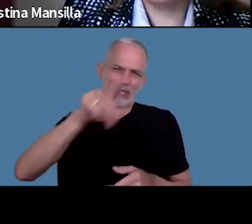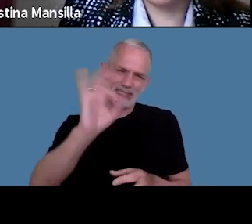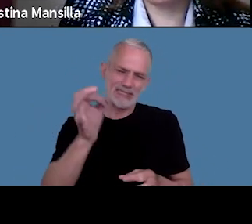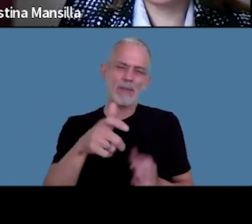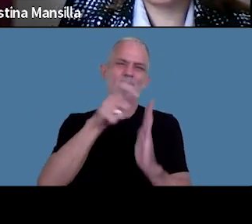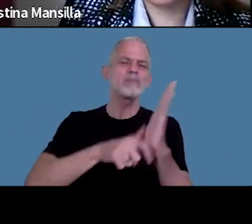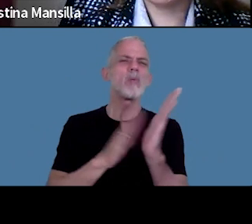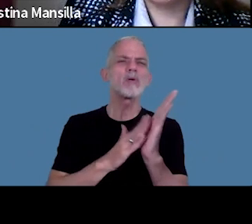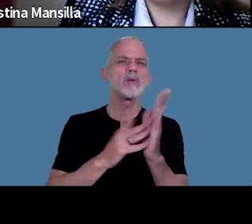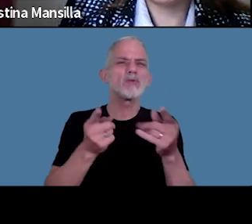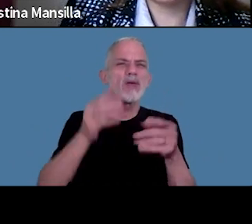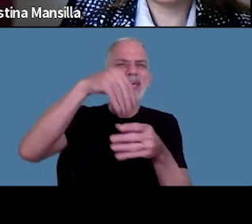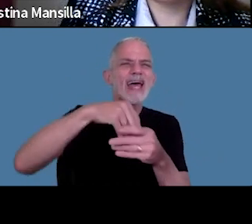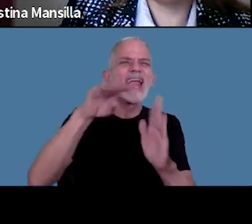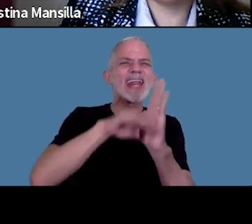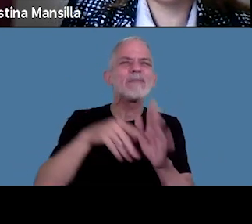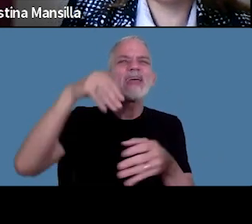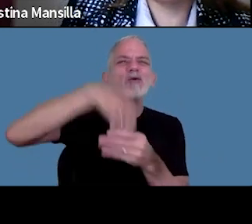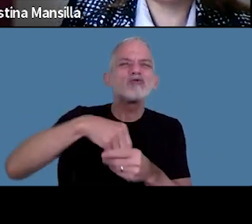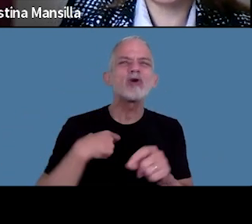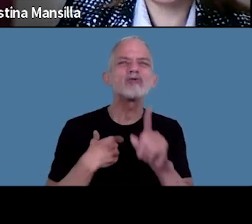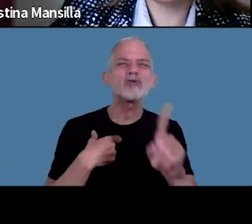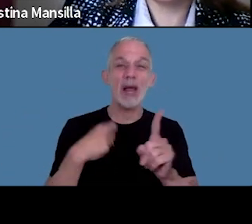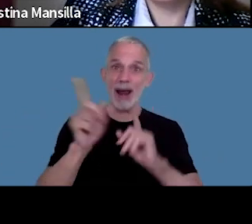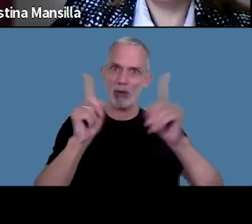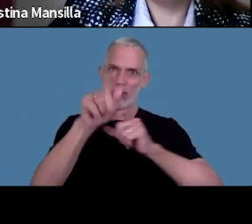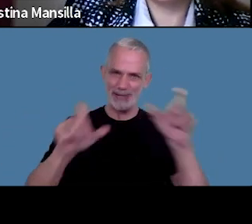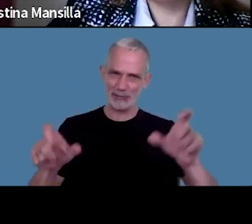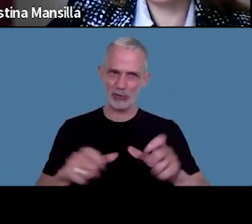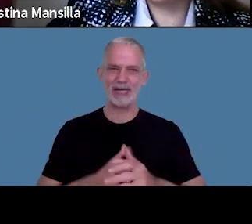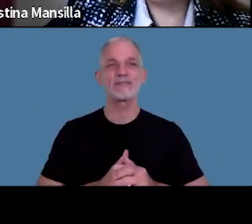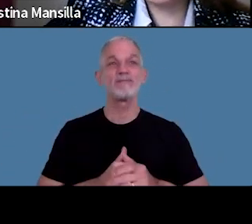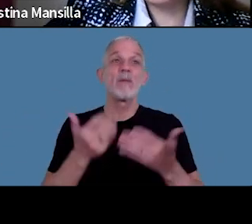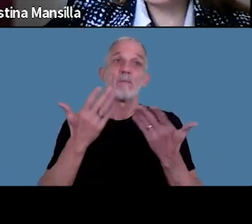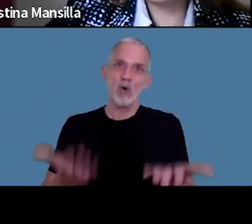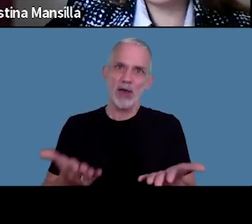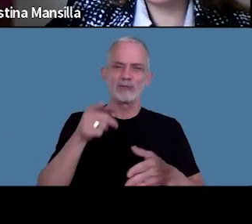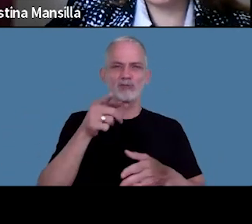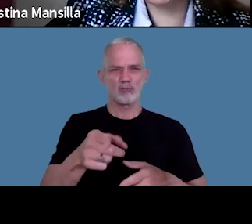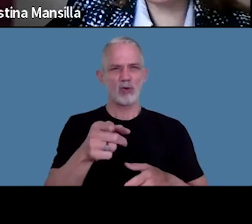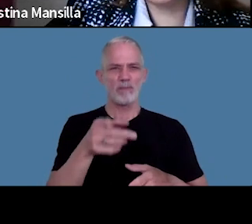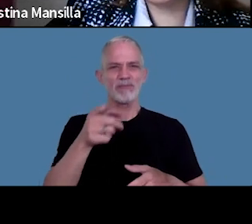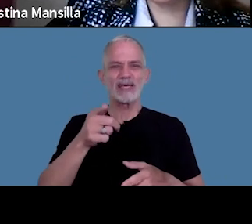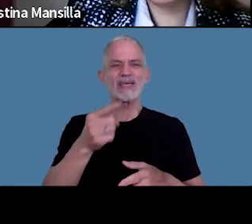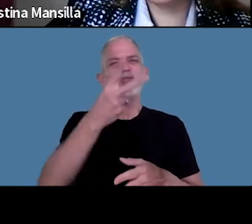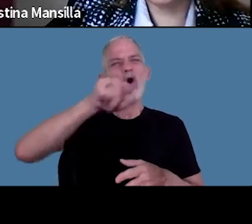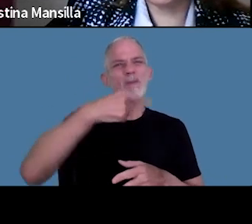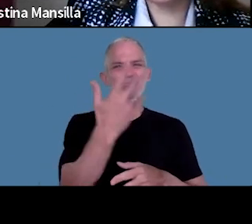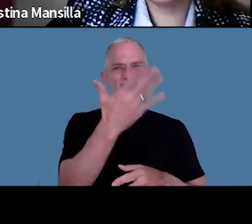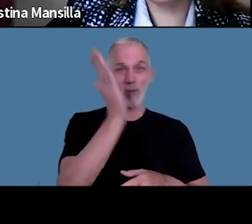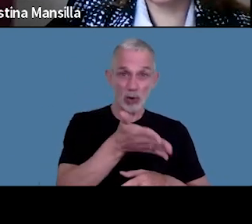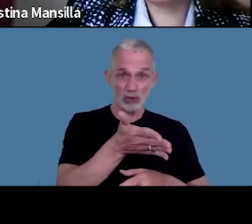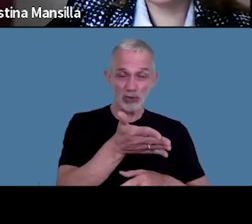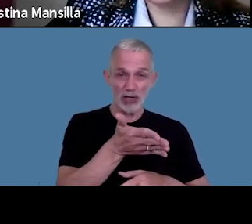régimen es muy específico para algunos contribuyentes por ello ese 2,5%